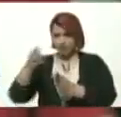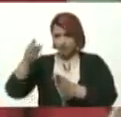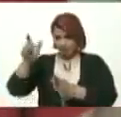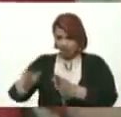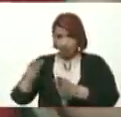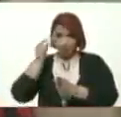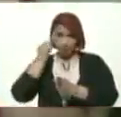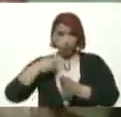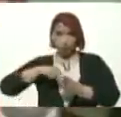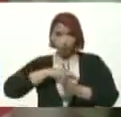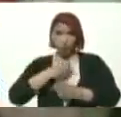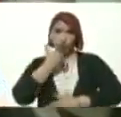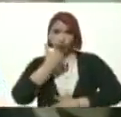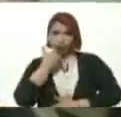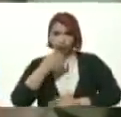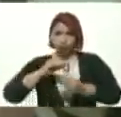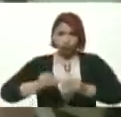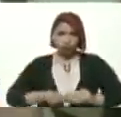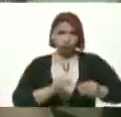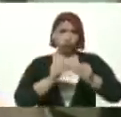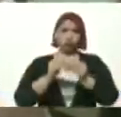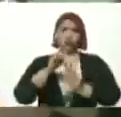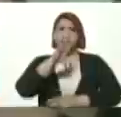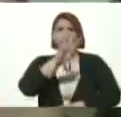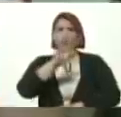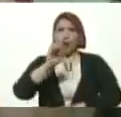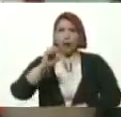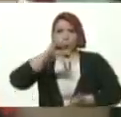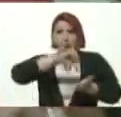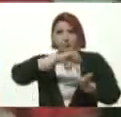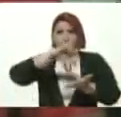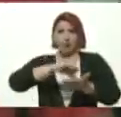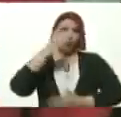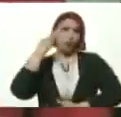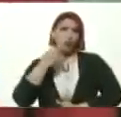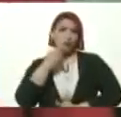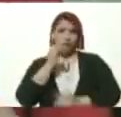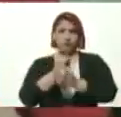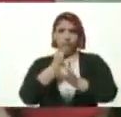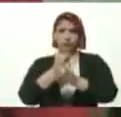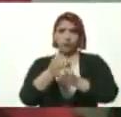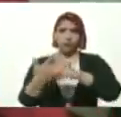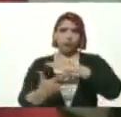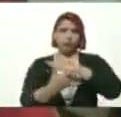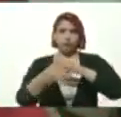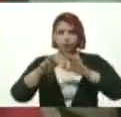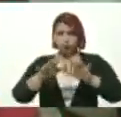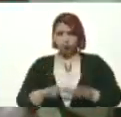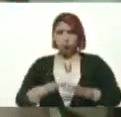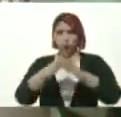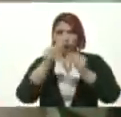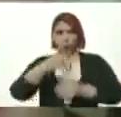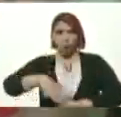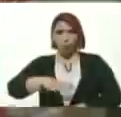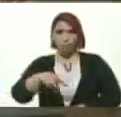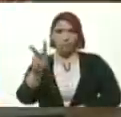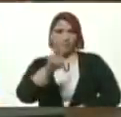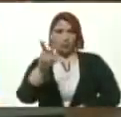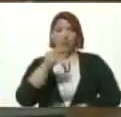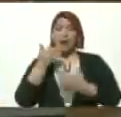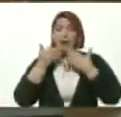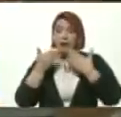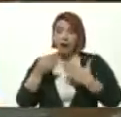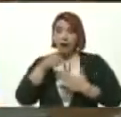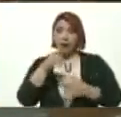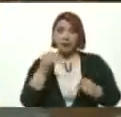Próximamente Estaremos Recuperando 40 Centros Bolivarianos De Informática En Telemática En Todo El País Y Que Gracias